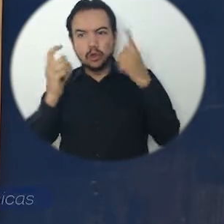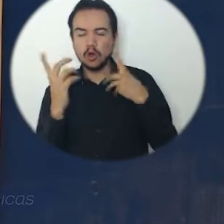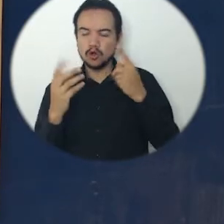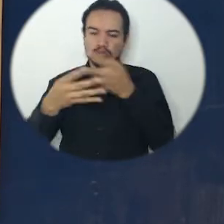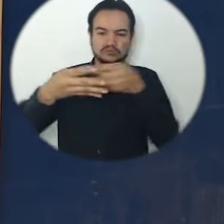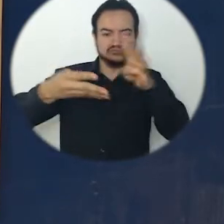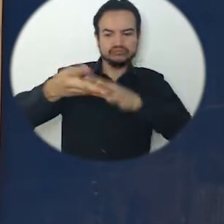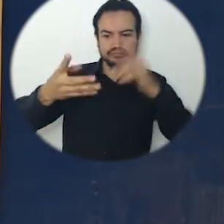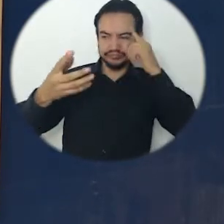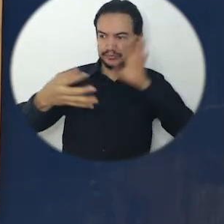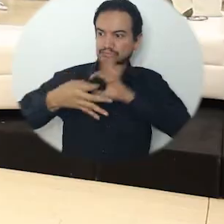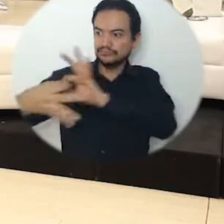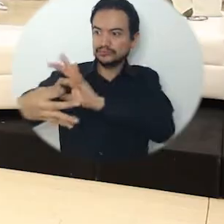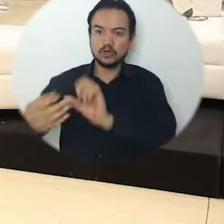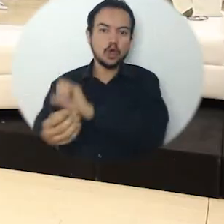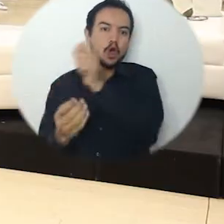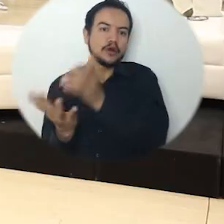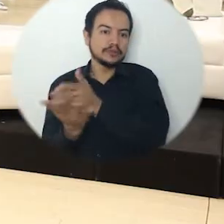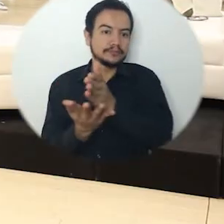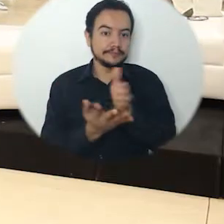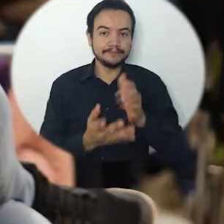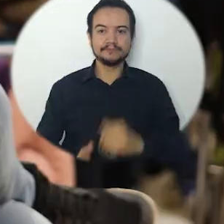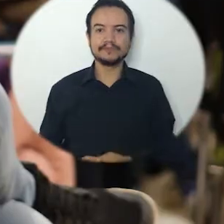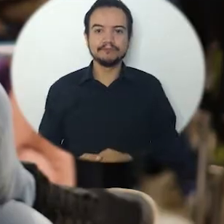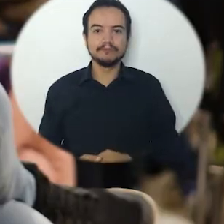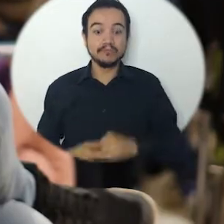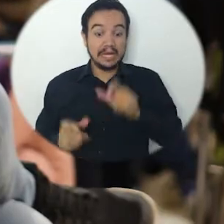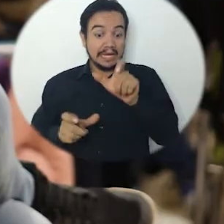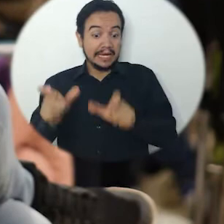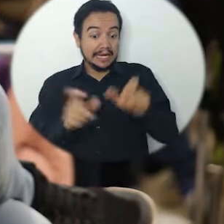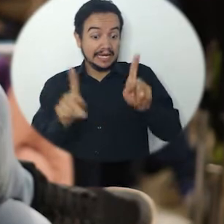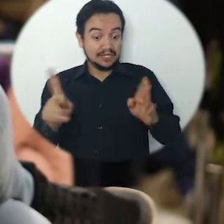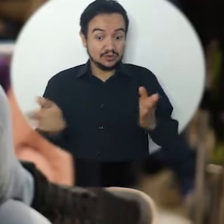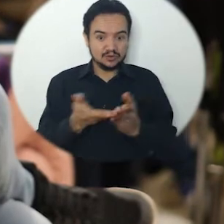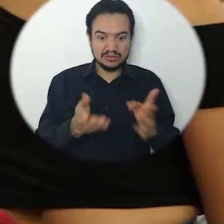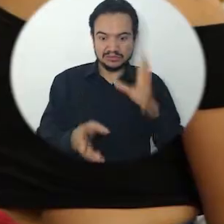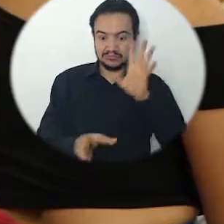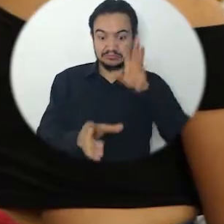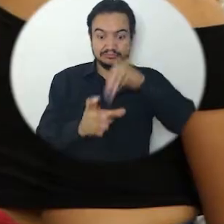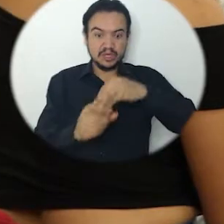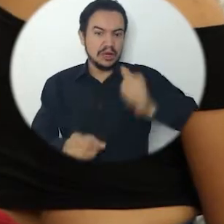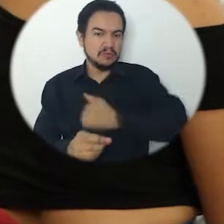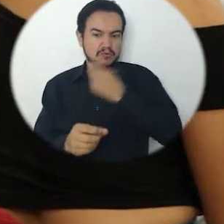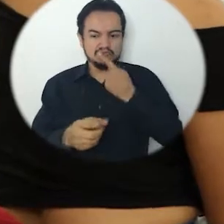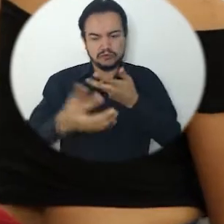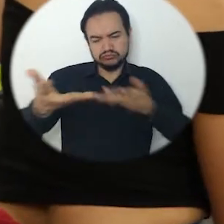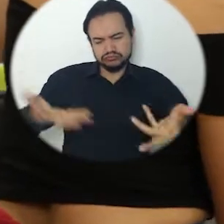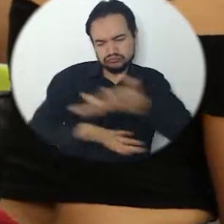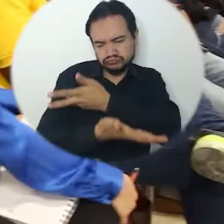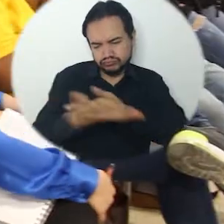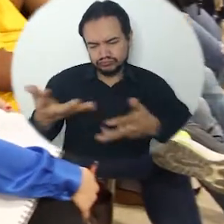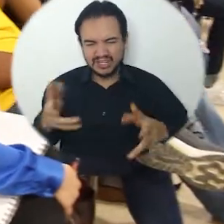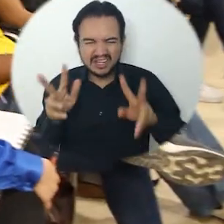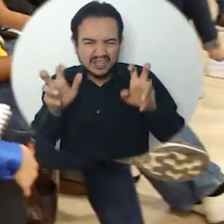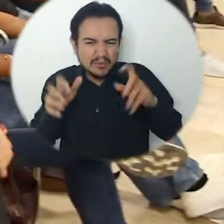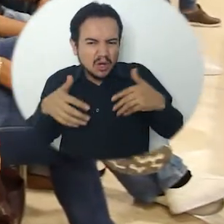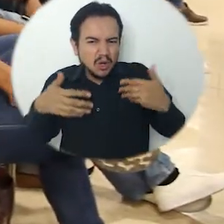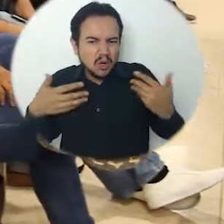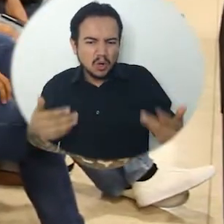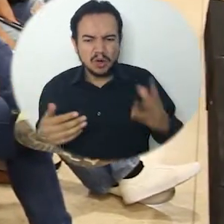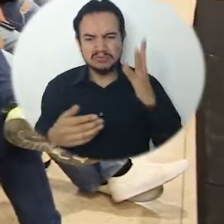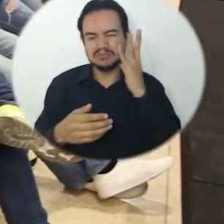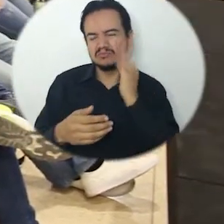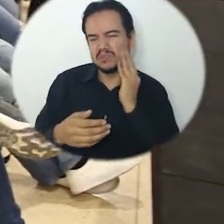trabajar en conjunto con otras ciencias. Los estudiantes del Alma Mater participaron de estos espacios de discusión académica que permitieron